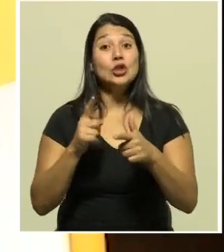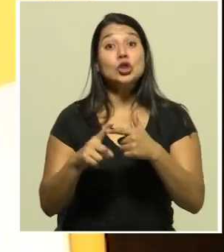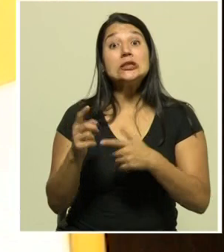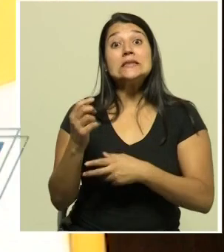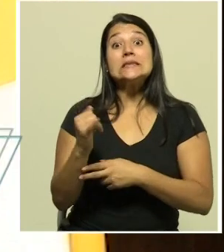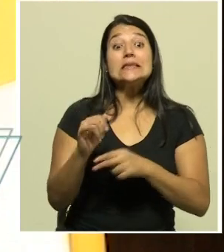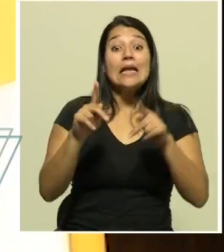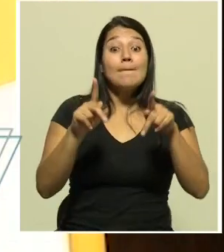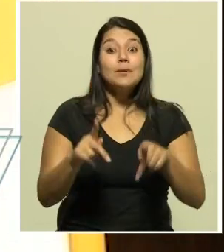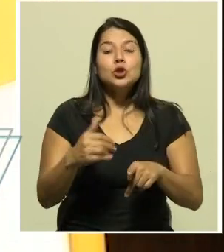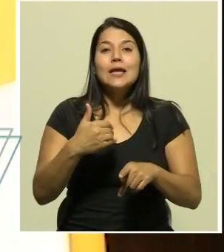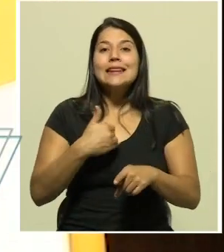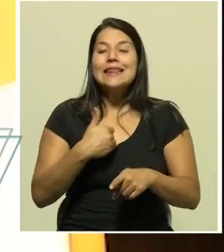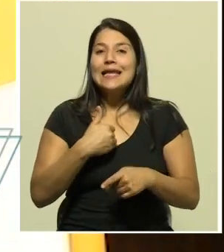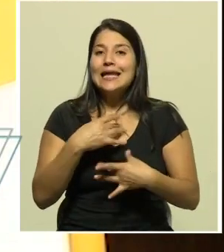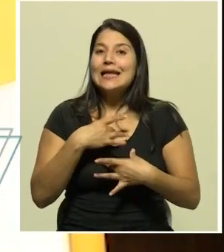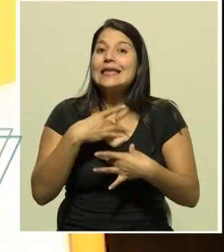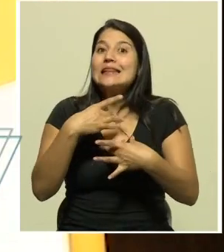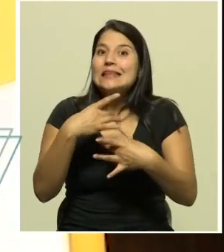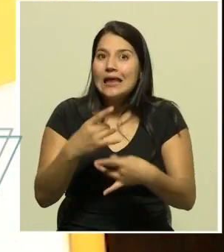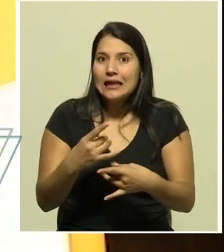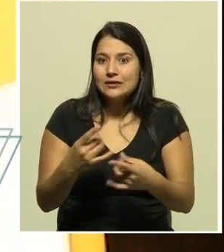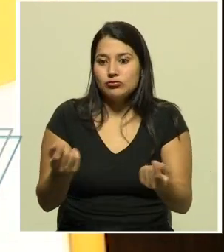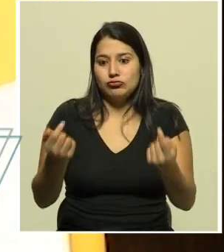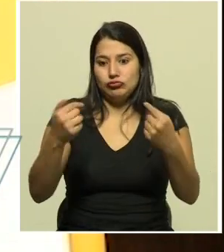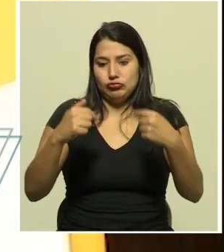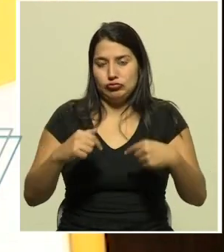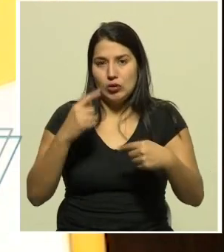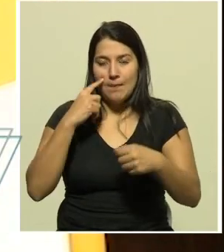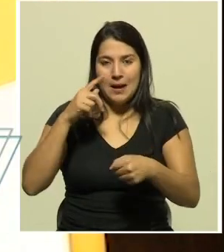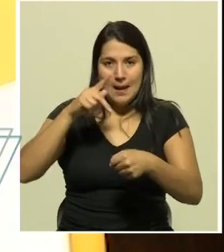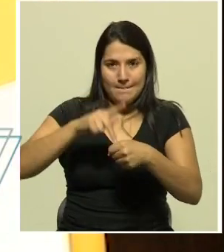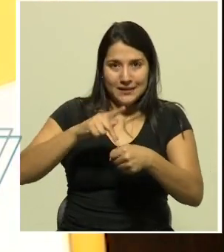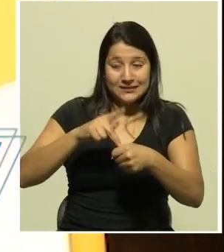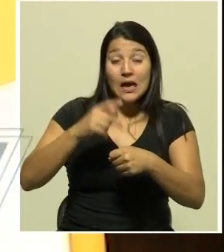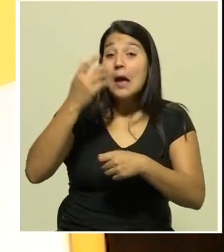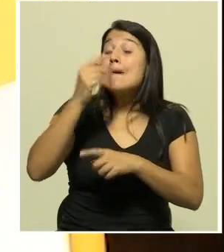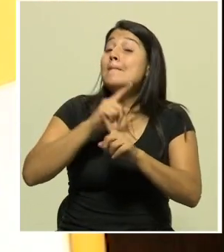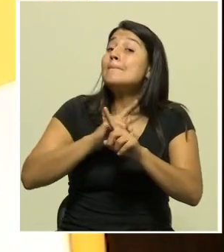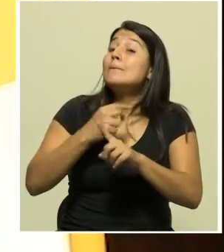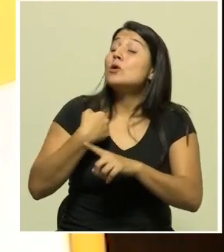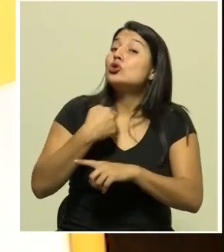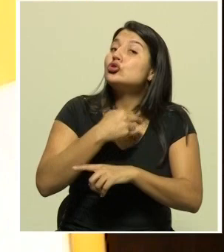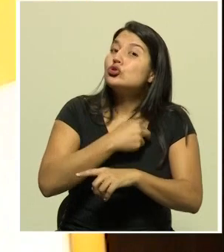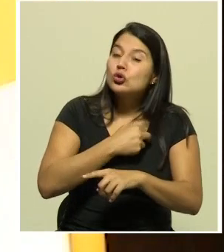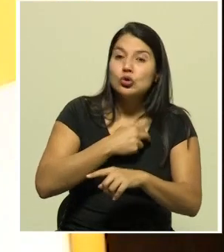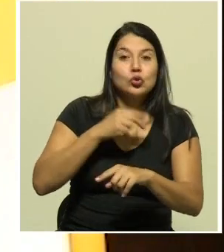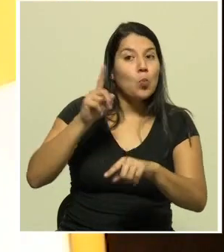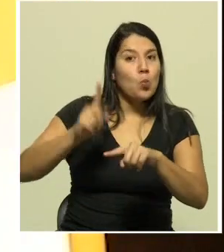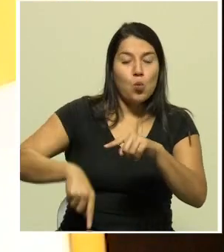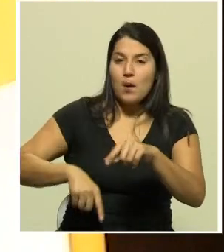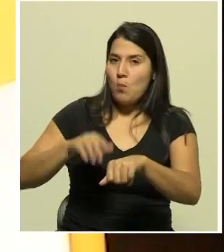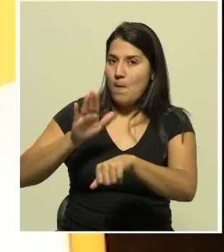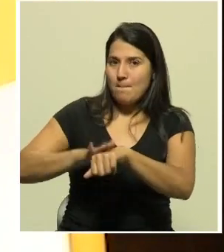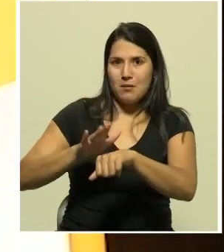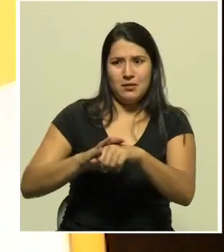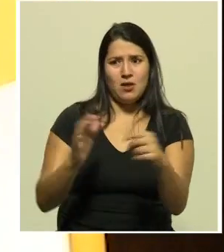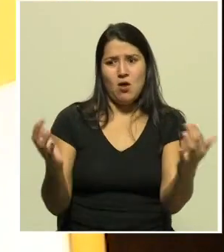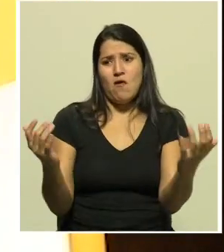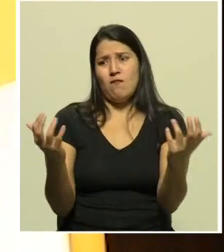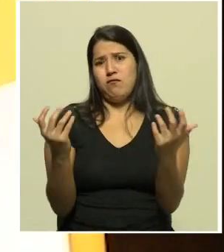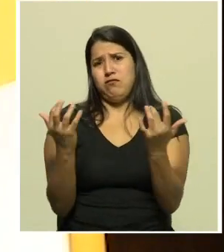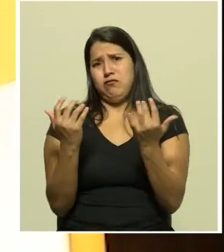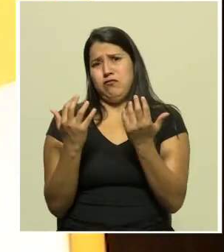en participar porque se requiere de que no se den aglomeraciones en las entradas de las iglesias o en las salidas,